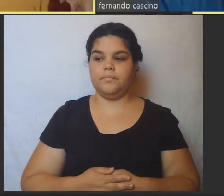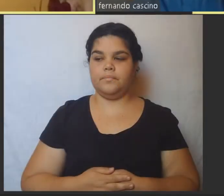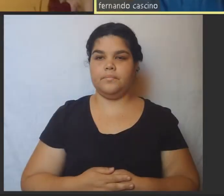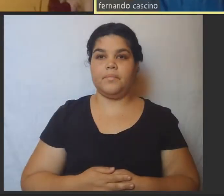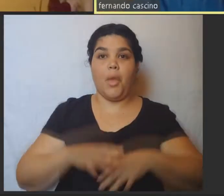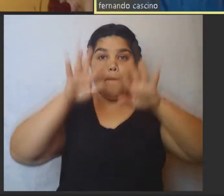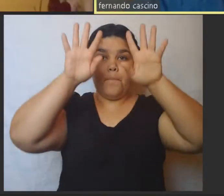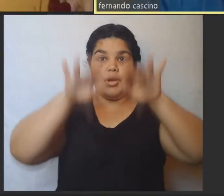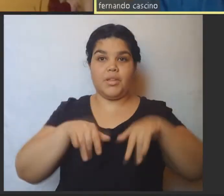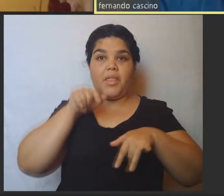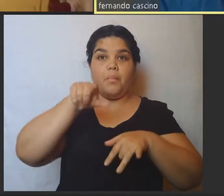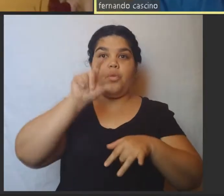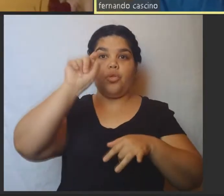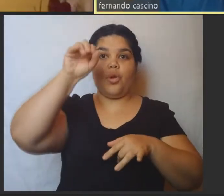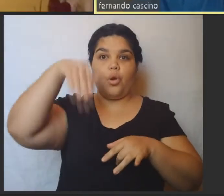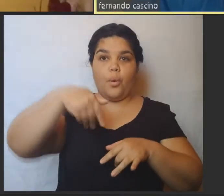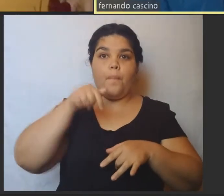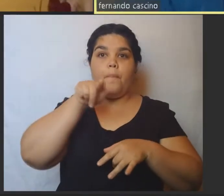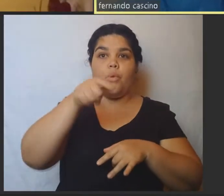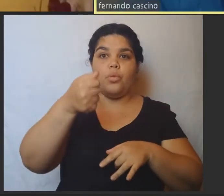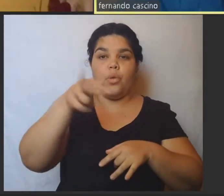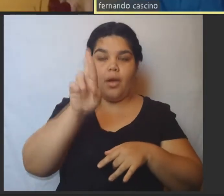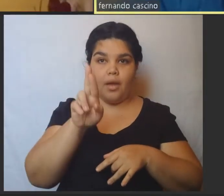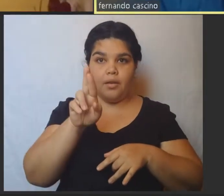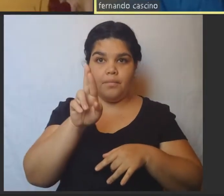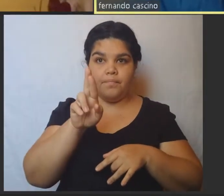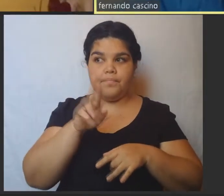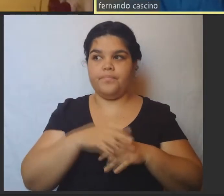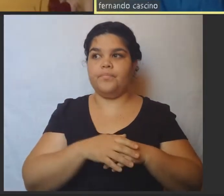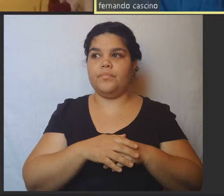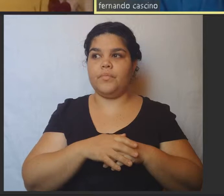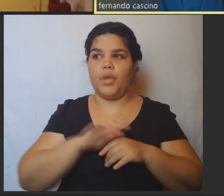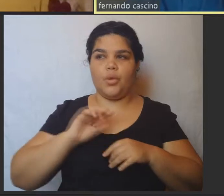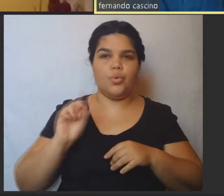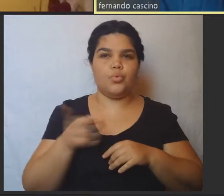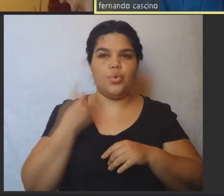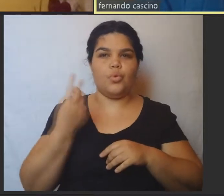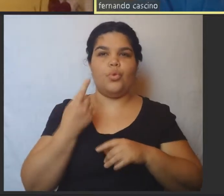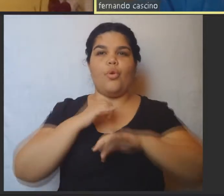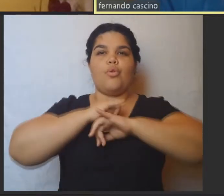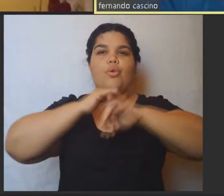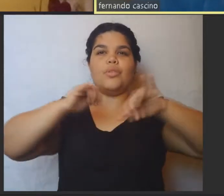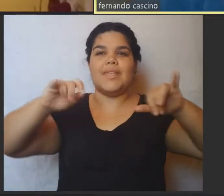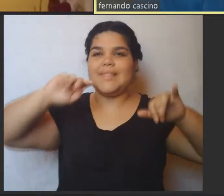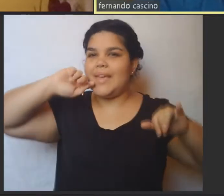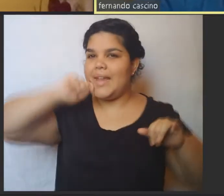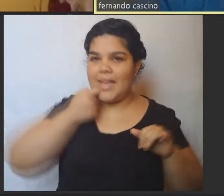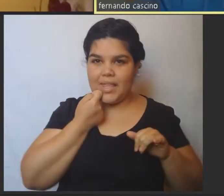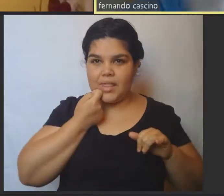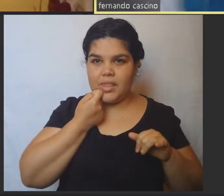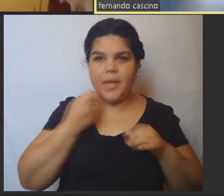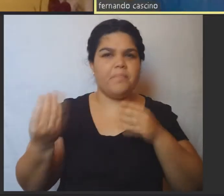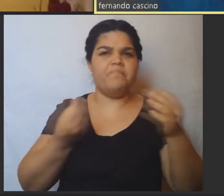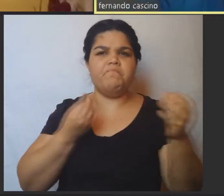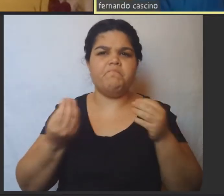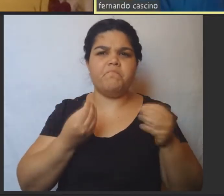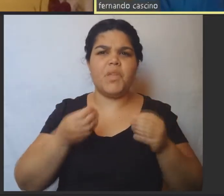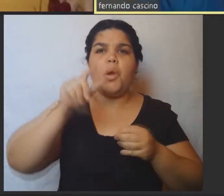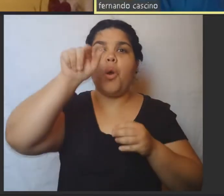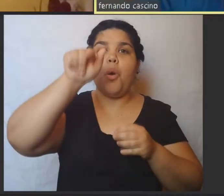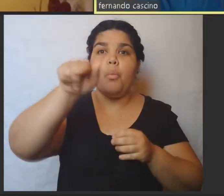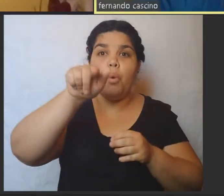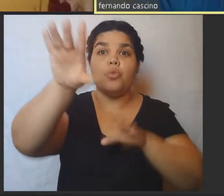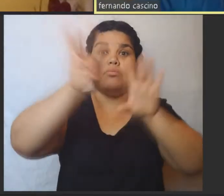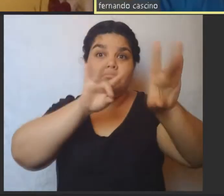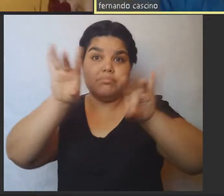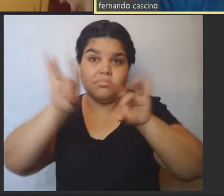desde portada.com.ar tenemos la grata noticia de que te hagas parte de